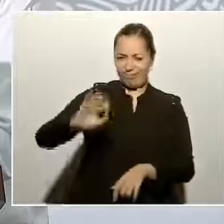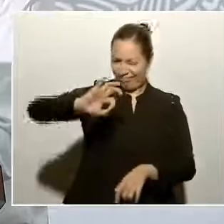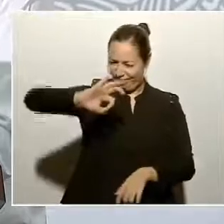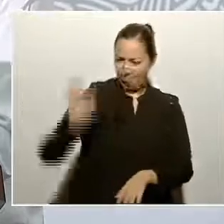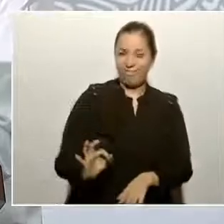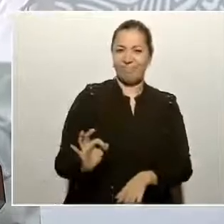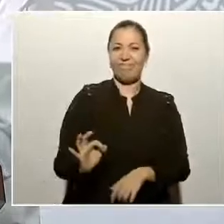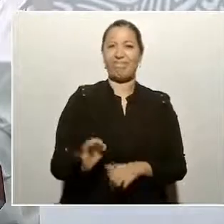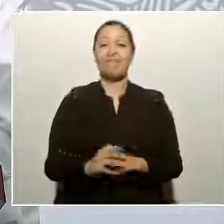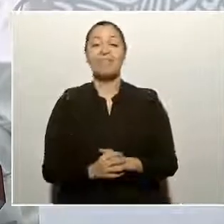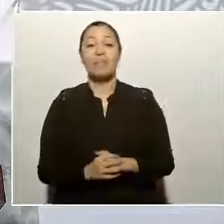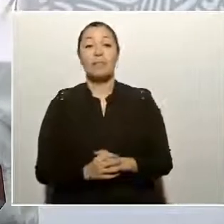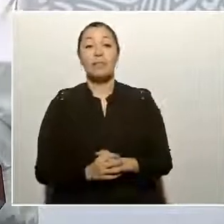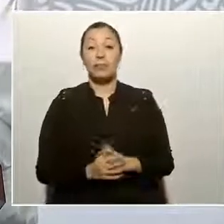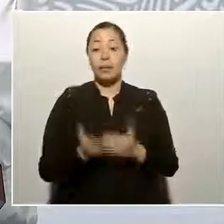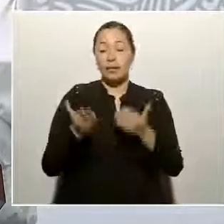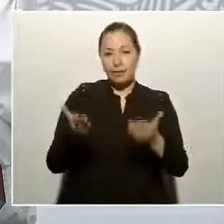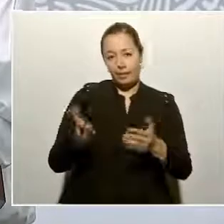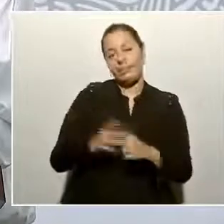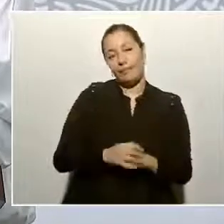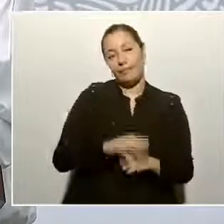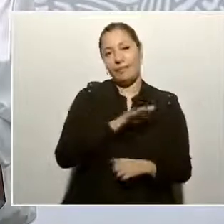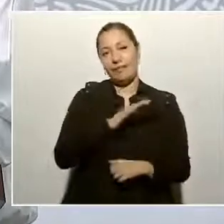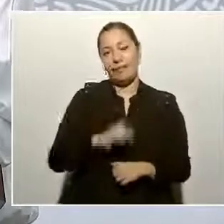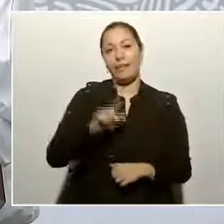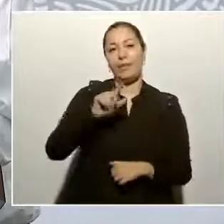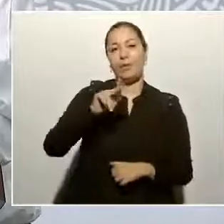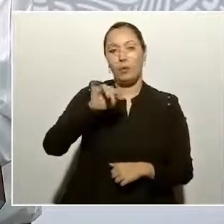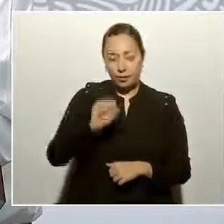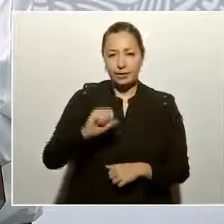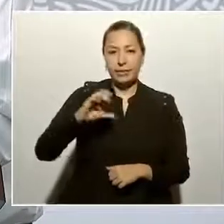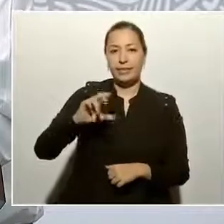el general Luis Cresencio Sandoval González,